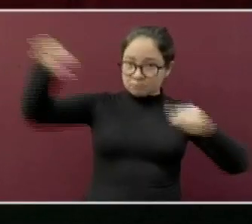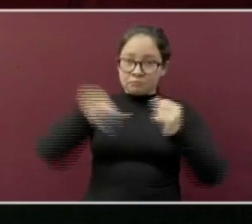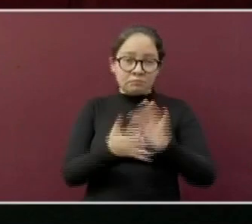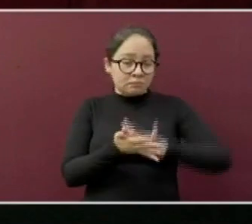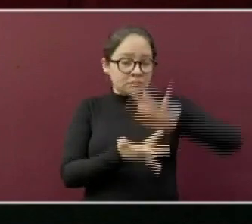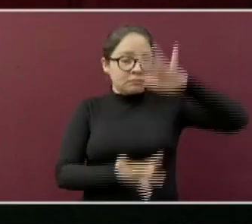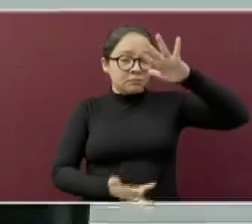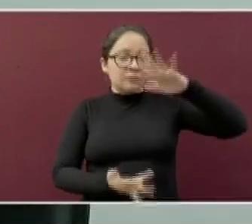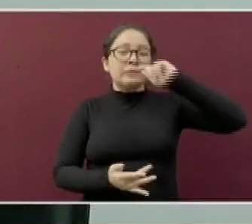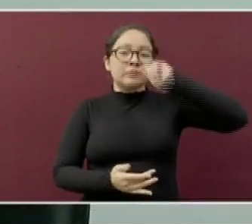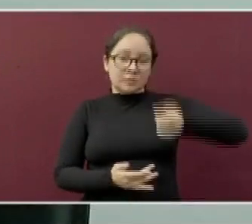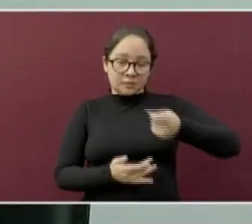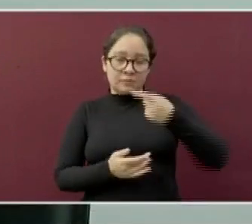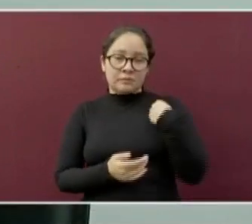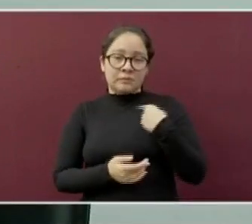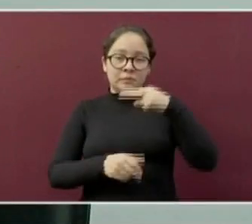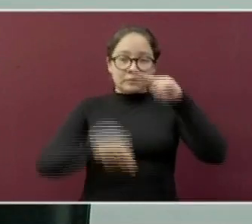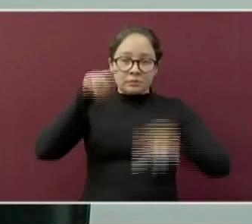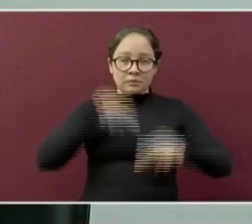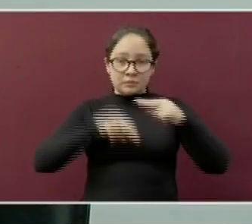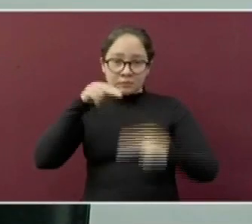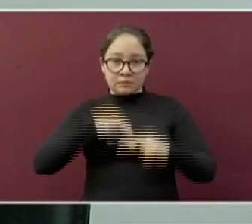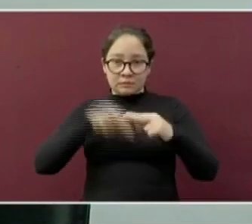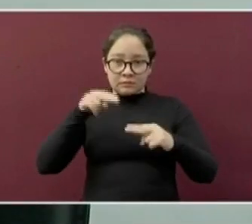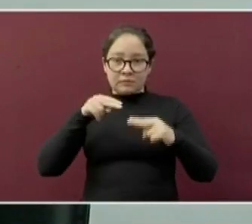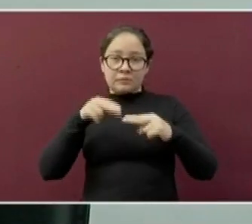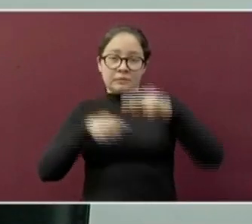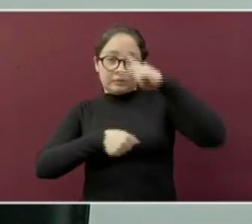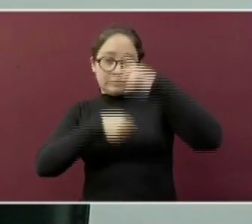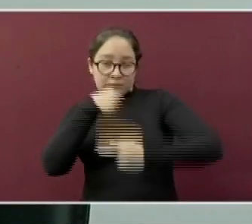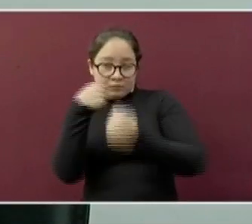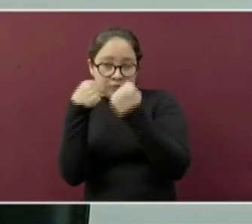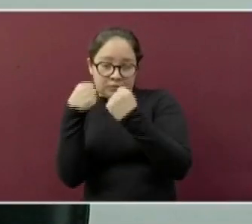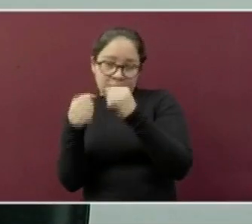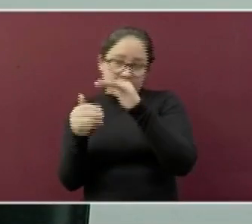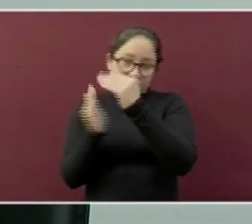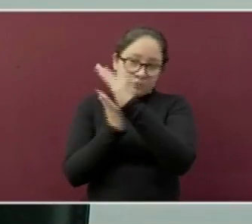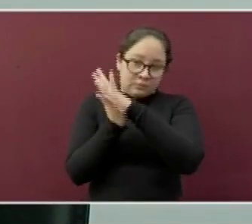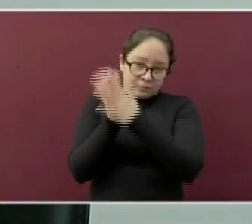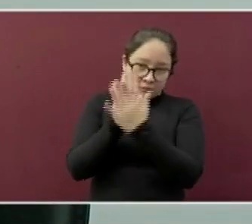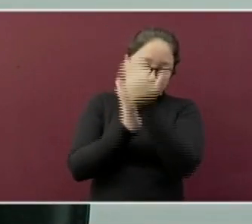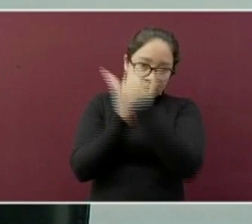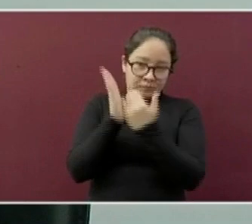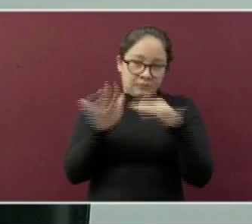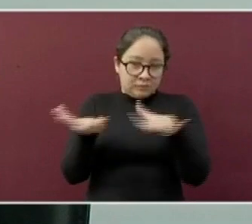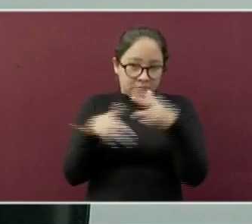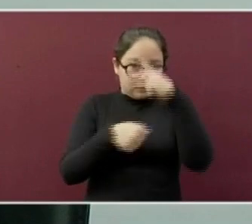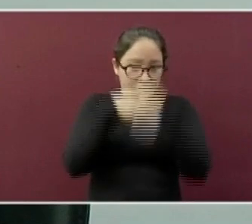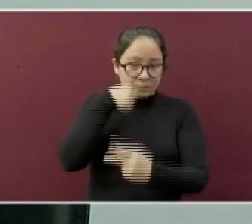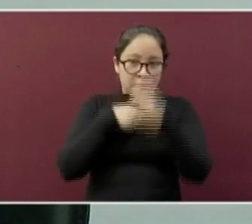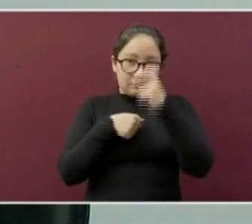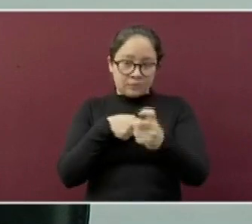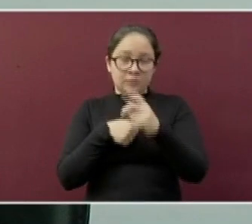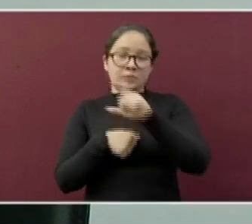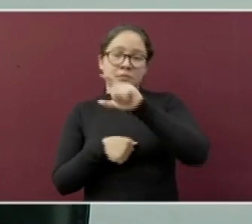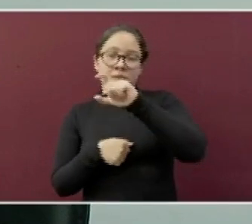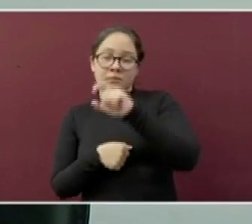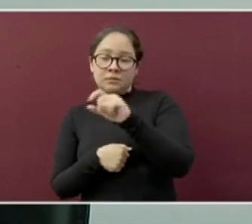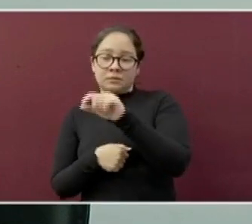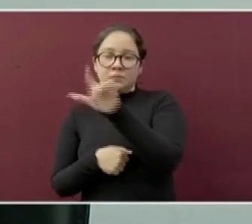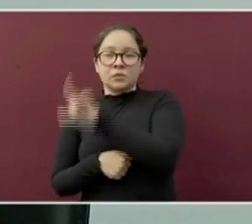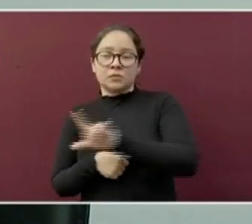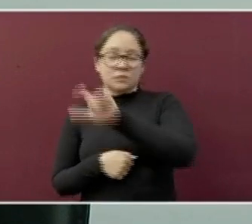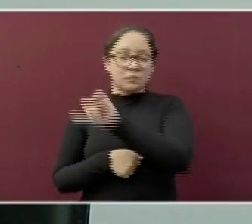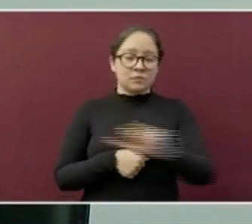en riesgo alto a riesgo medio. Por lo que a partir del próximo lunes 9 y hasta el 22 de noviembre del presente, el